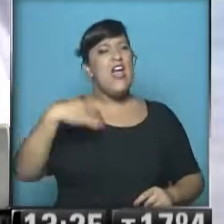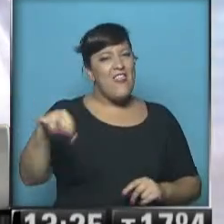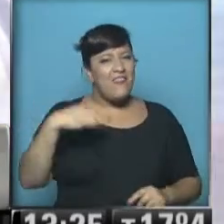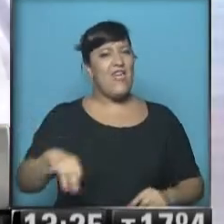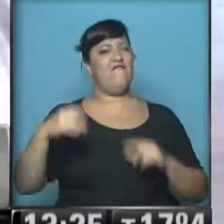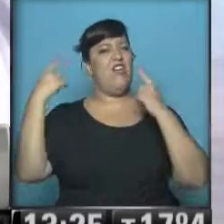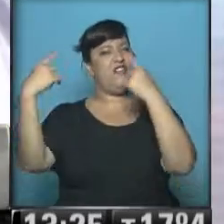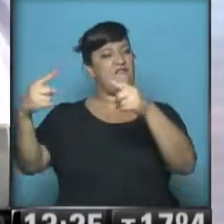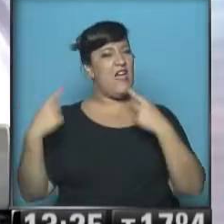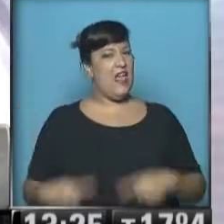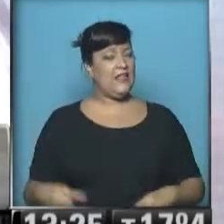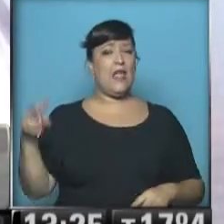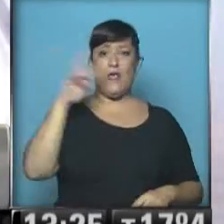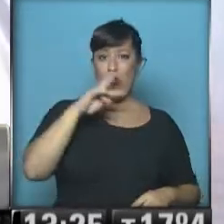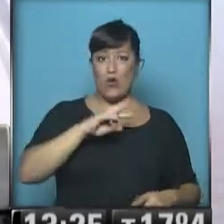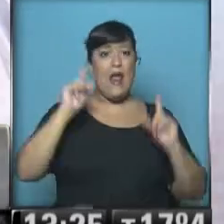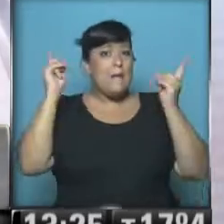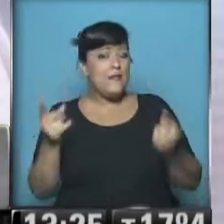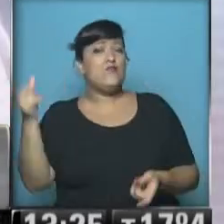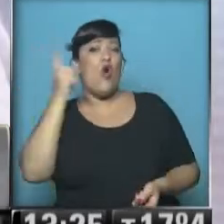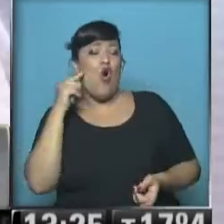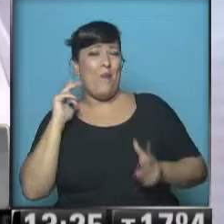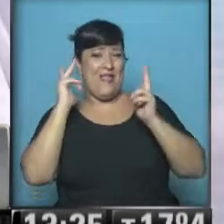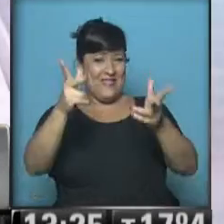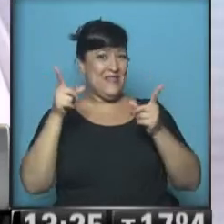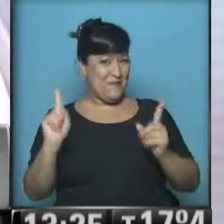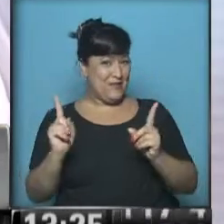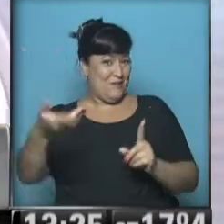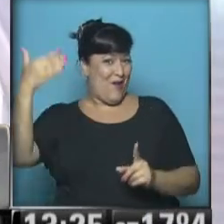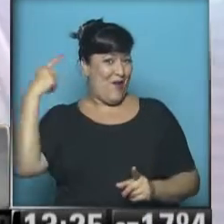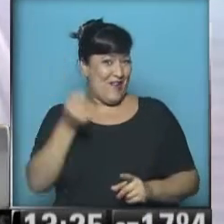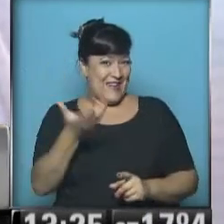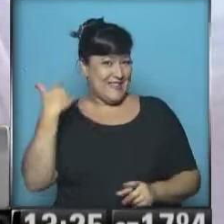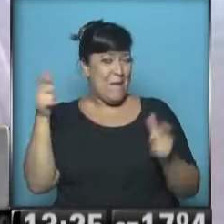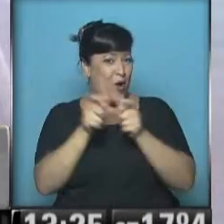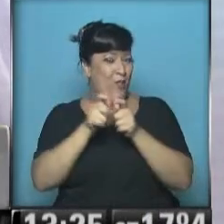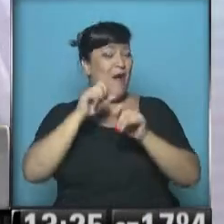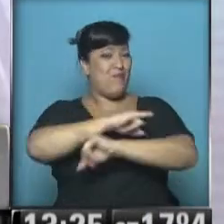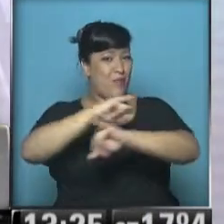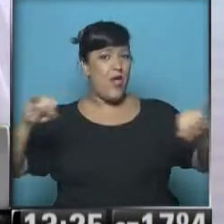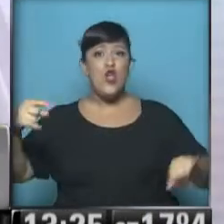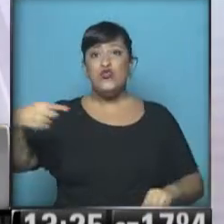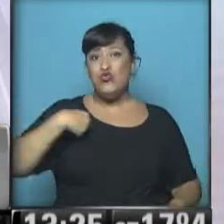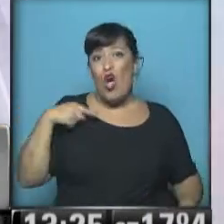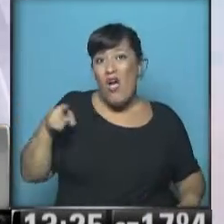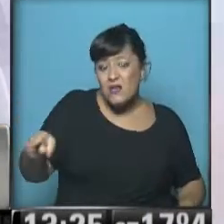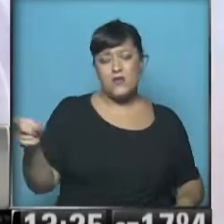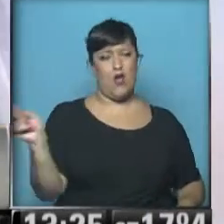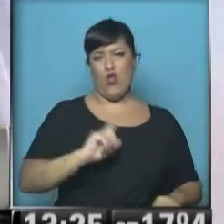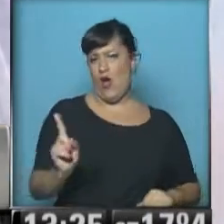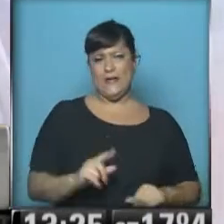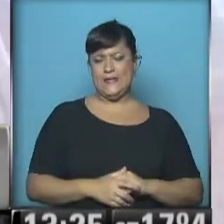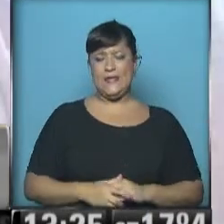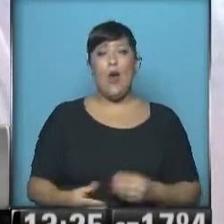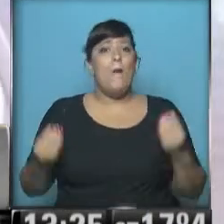diferenciarse. Y a decir, como dicen los varones en esta campaña que ustedes están viendo, yo no soy ese. Porque ¿sabes qué